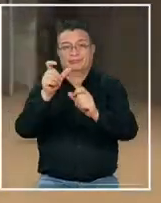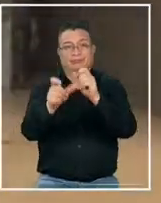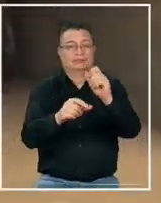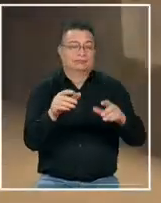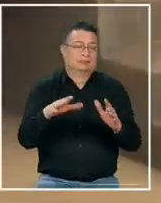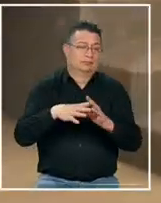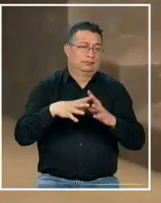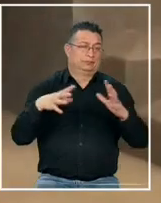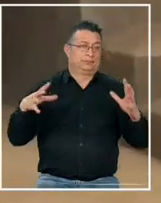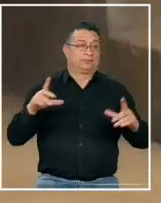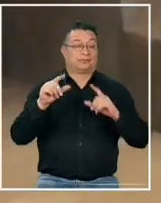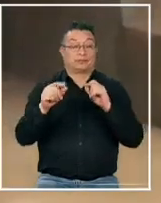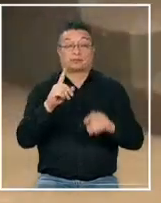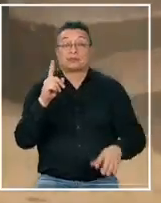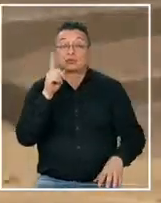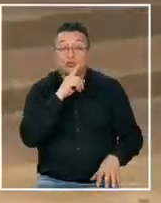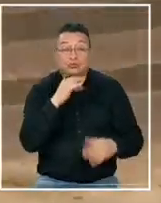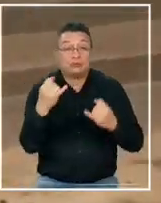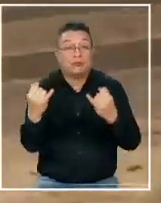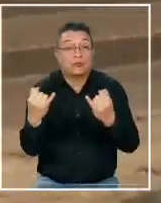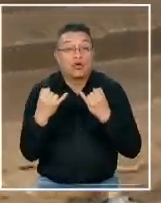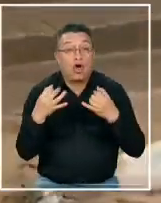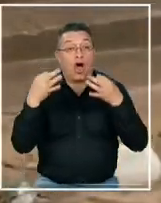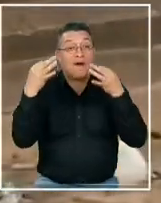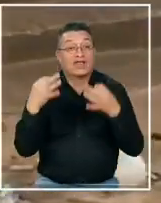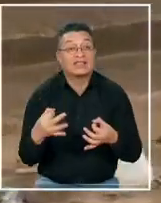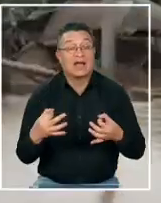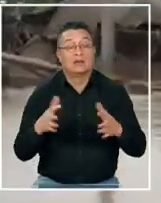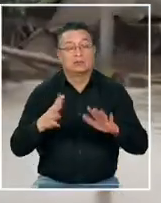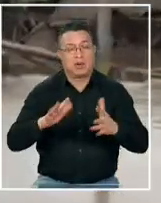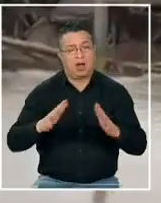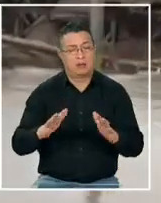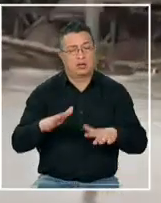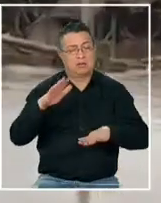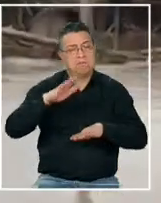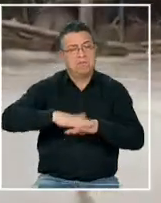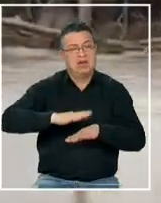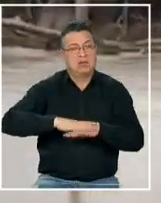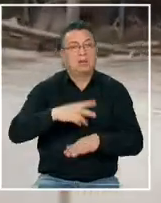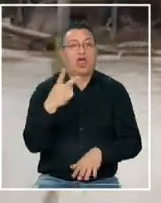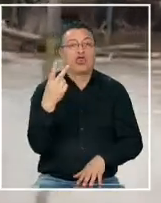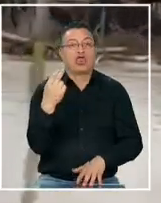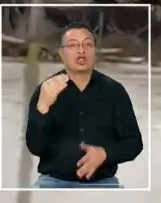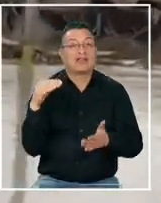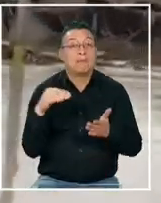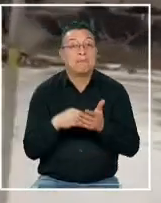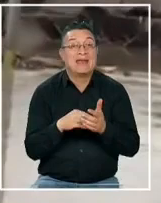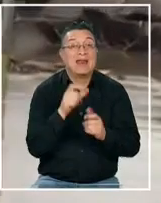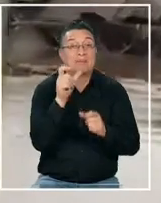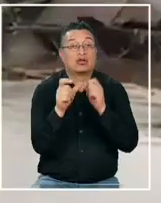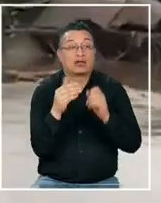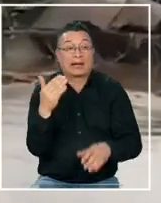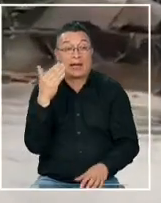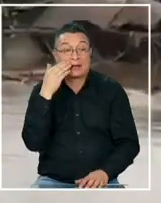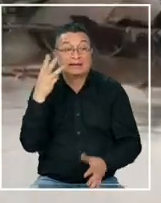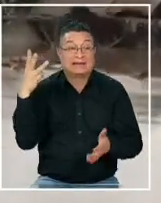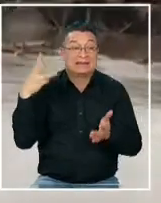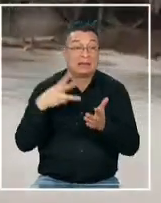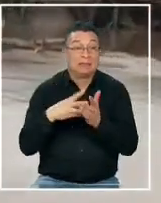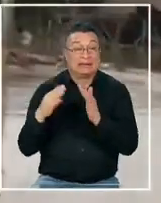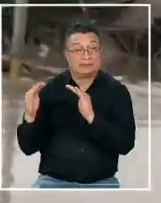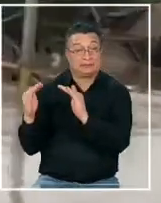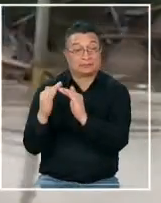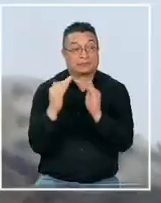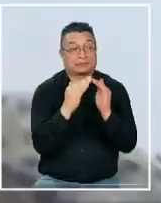personas que dice el último reporte oficial que al menos ya cerca de 12 mil personas y casi 3 mil casas o